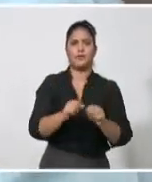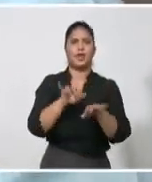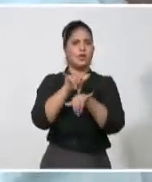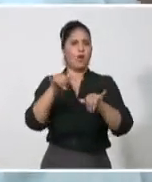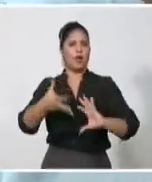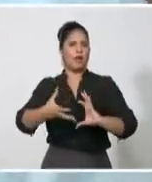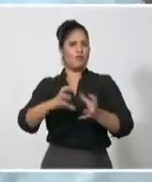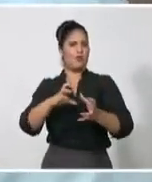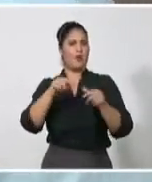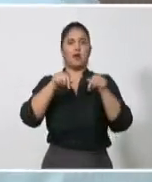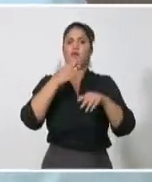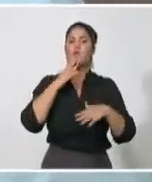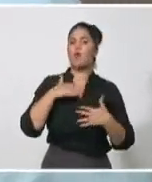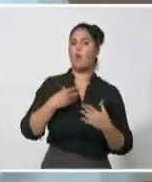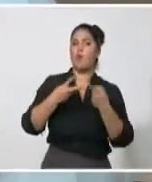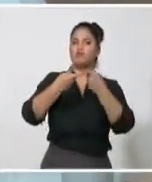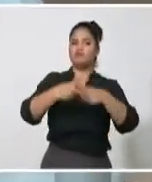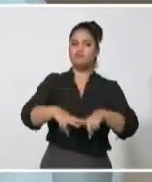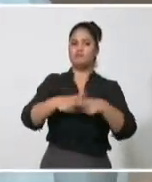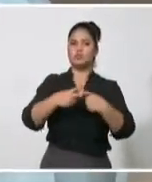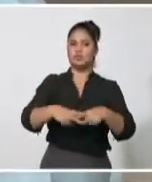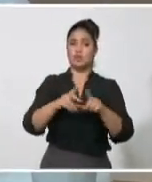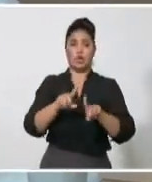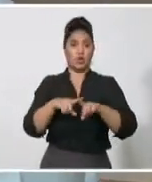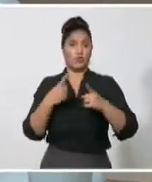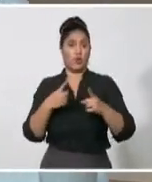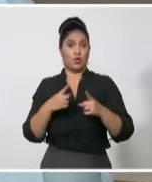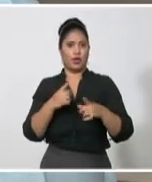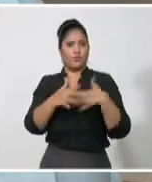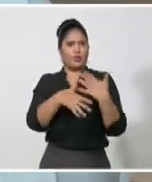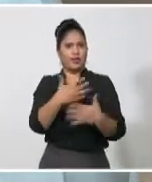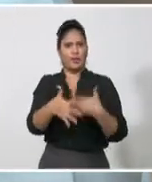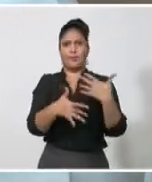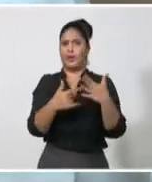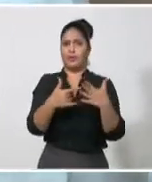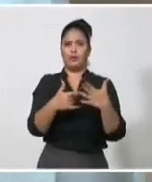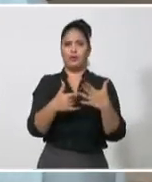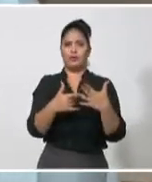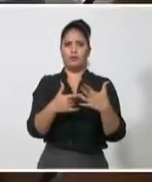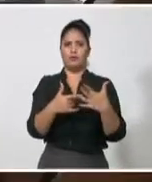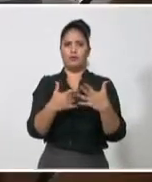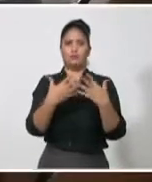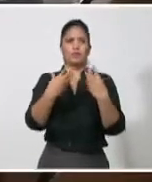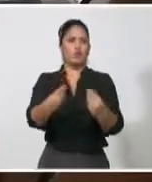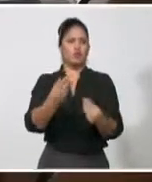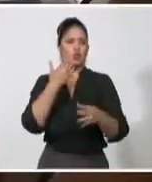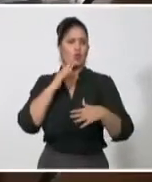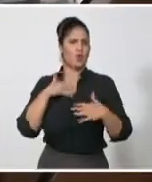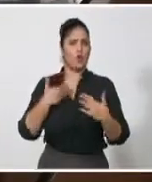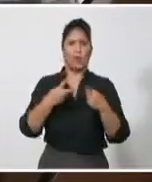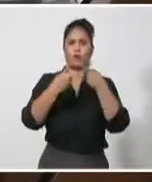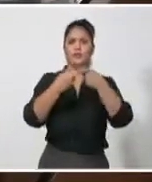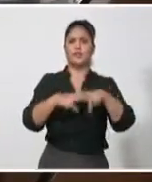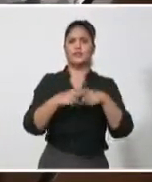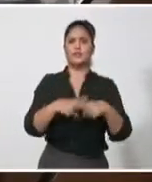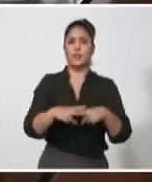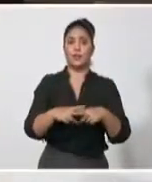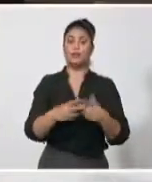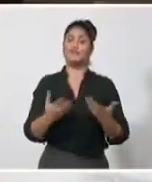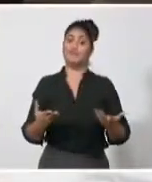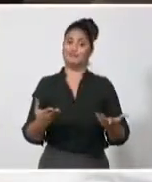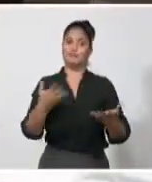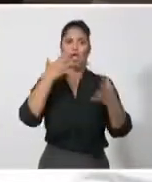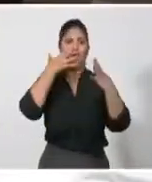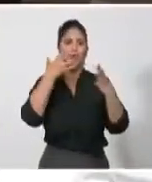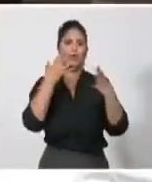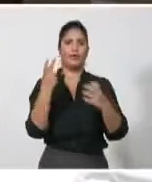revolución, porque si no realmente se nos vuelve un poco monótona. Y la gente va porque es un compromiso y la gente va porque me toca, porque me